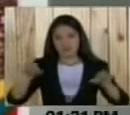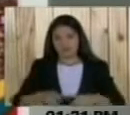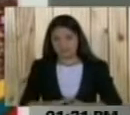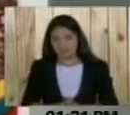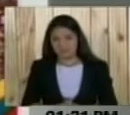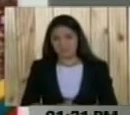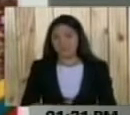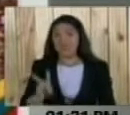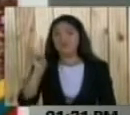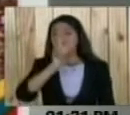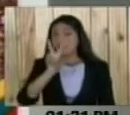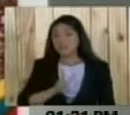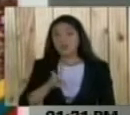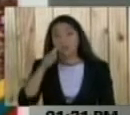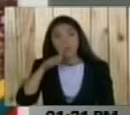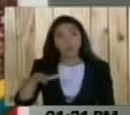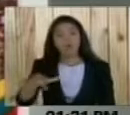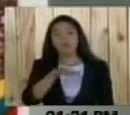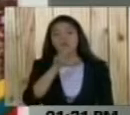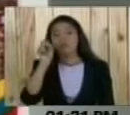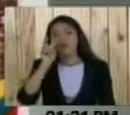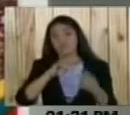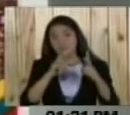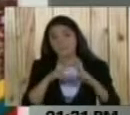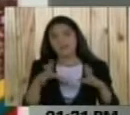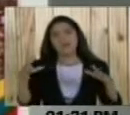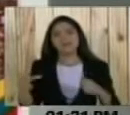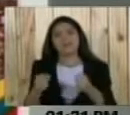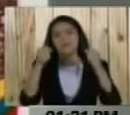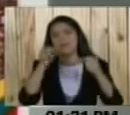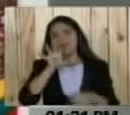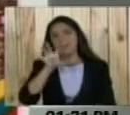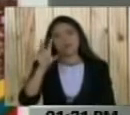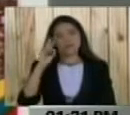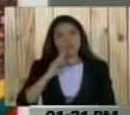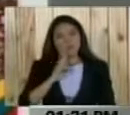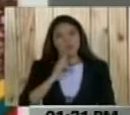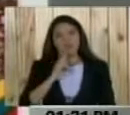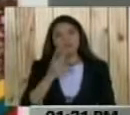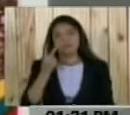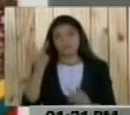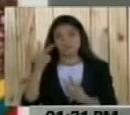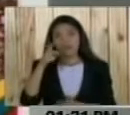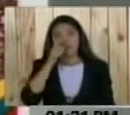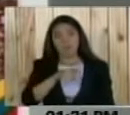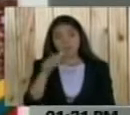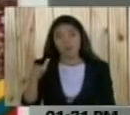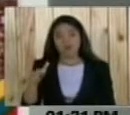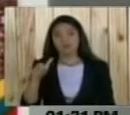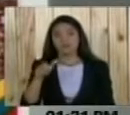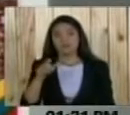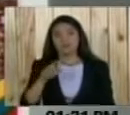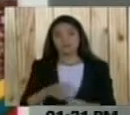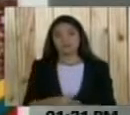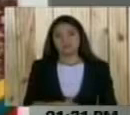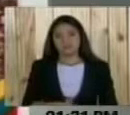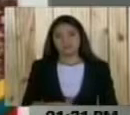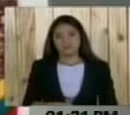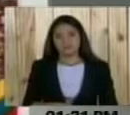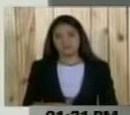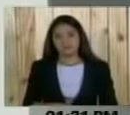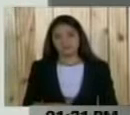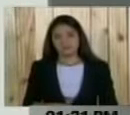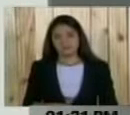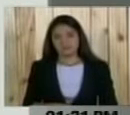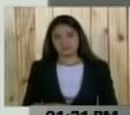Venezuela, Pueblo de Paz, dispuesto a salvar la patria de Bolívar, debemos numerar al Pueblo y Gira Relámpago. Finalmente nos movemos